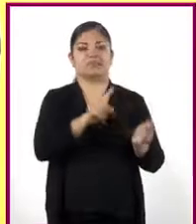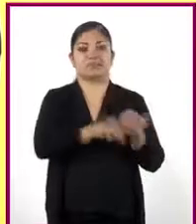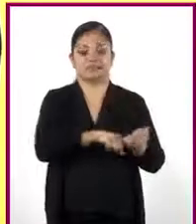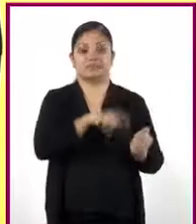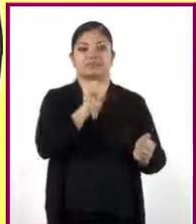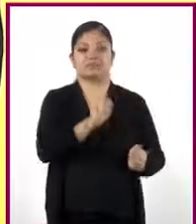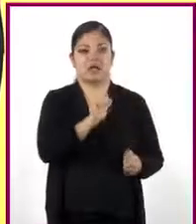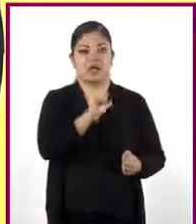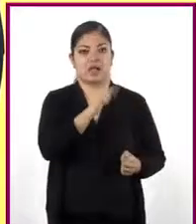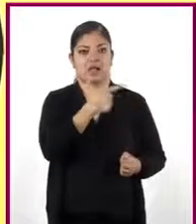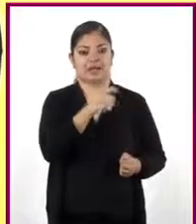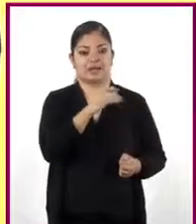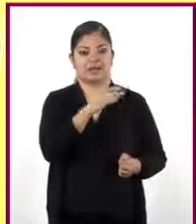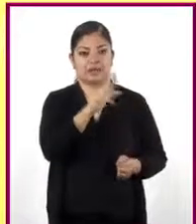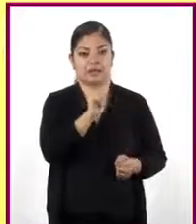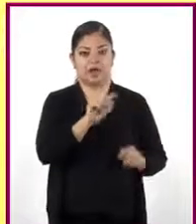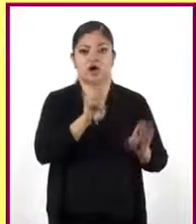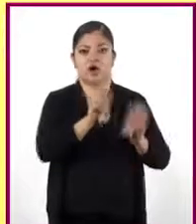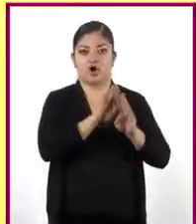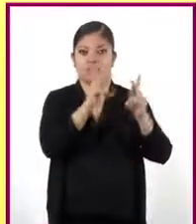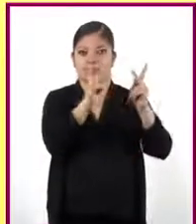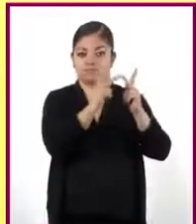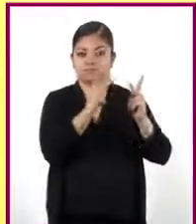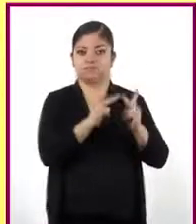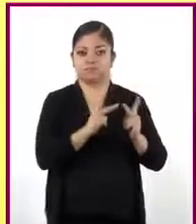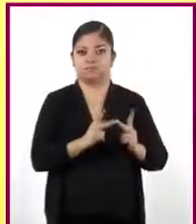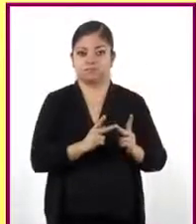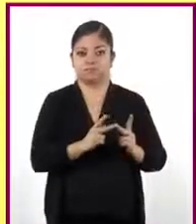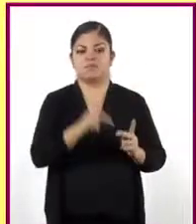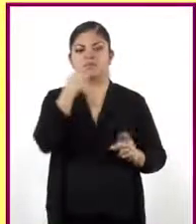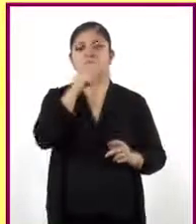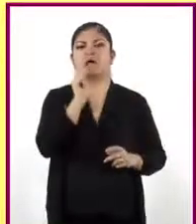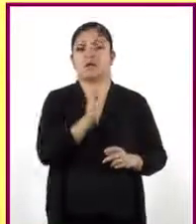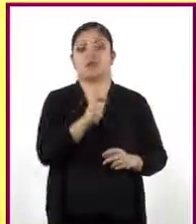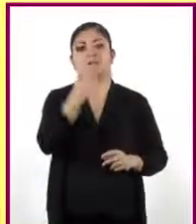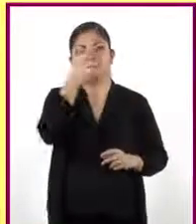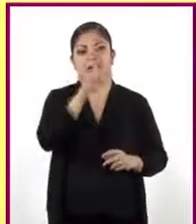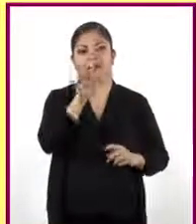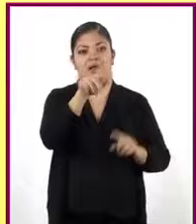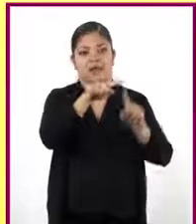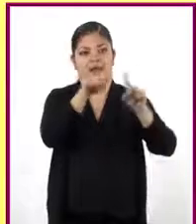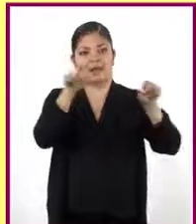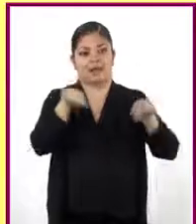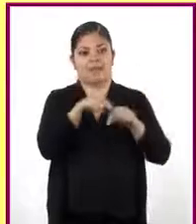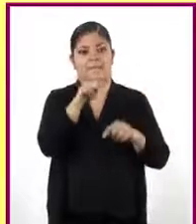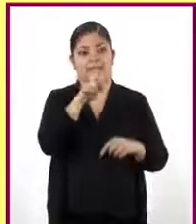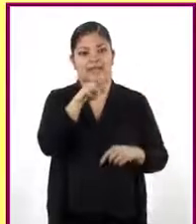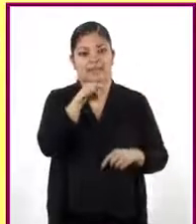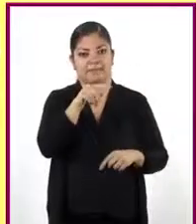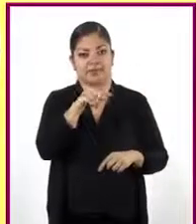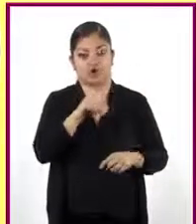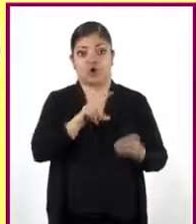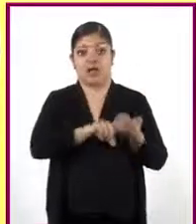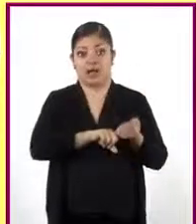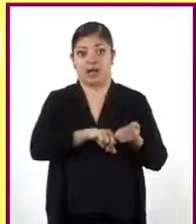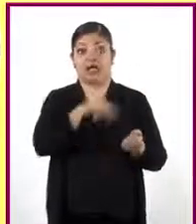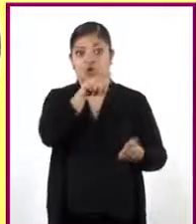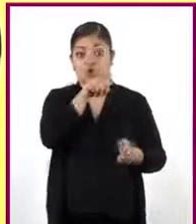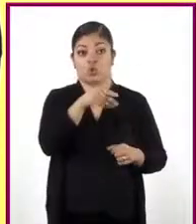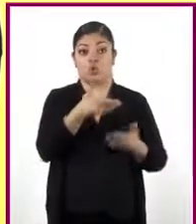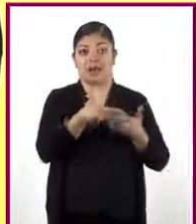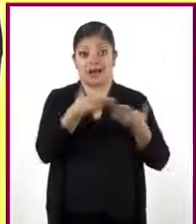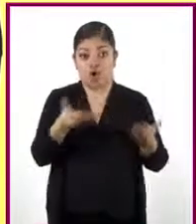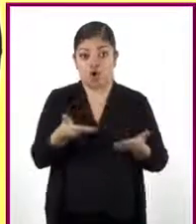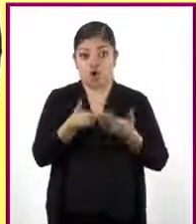algebraicas equivalentes para representar el perímetro de una figura. Ahora, con base en la información del video,